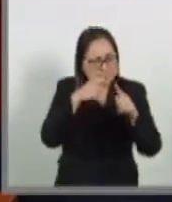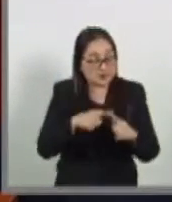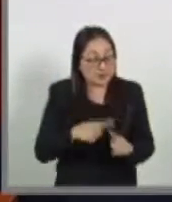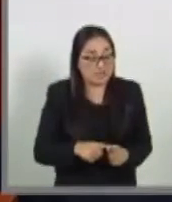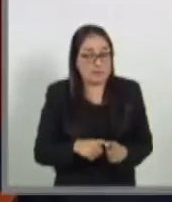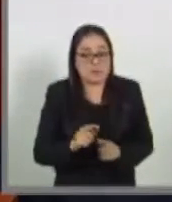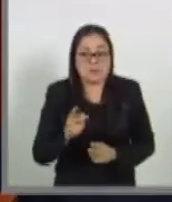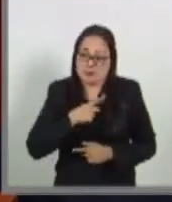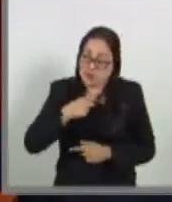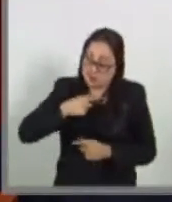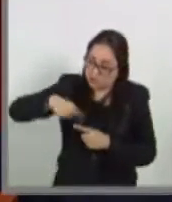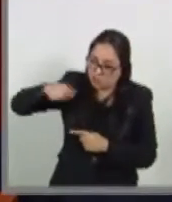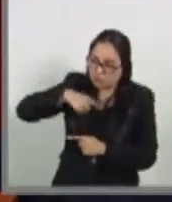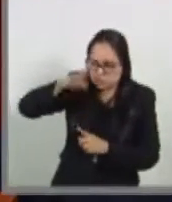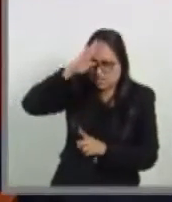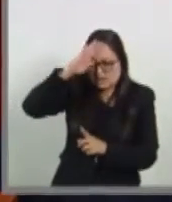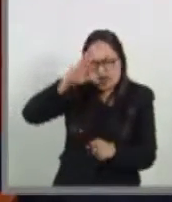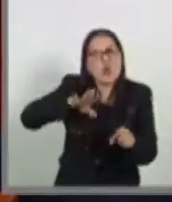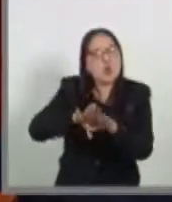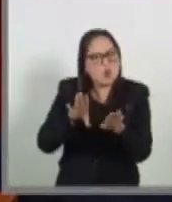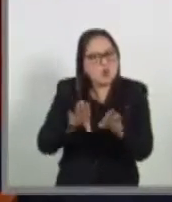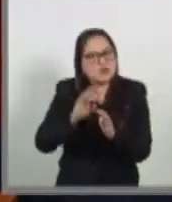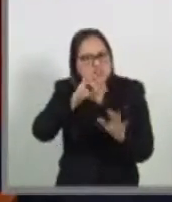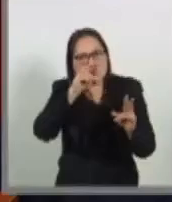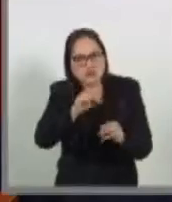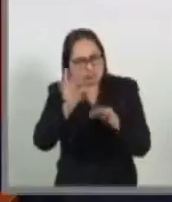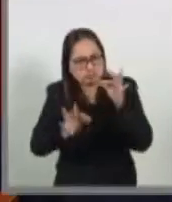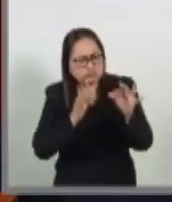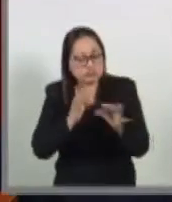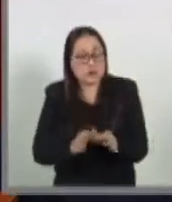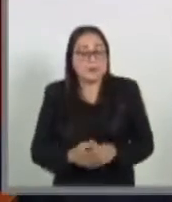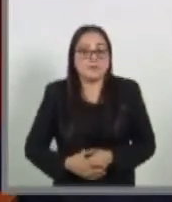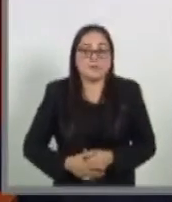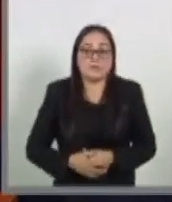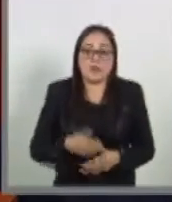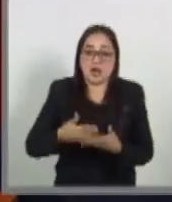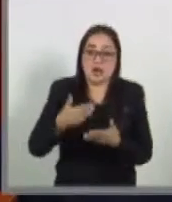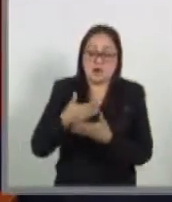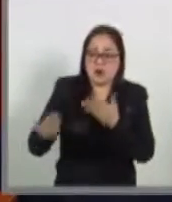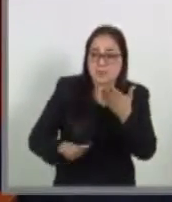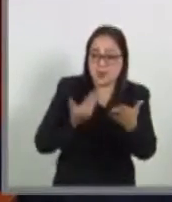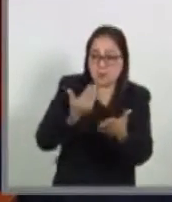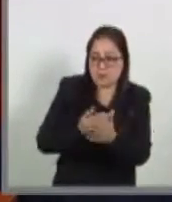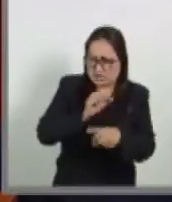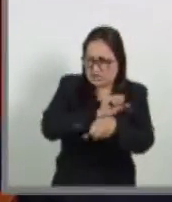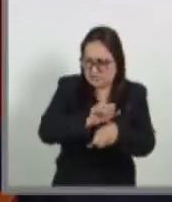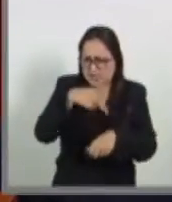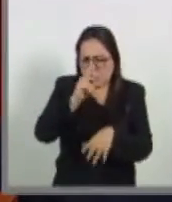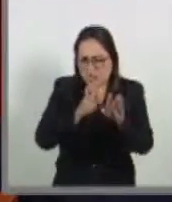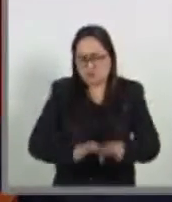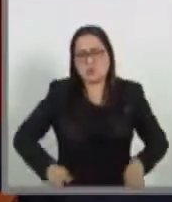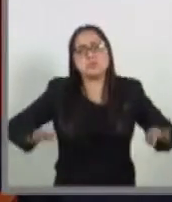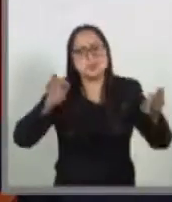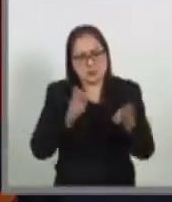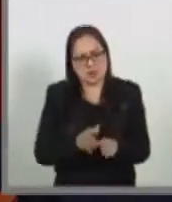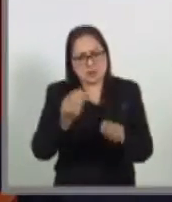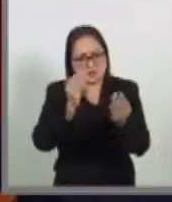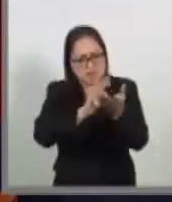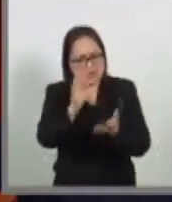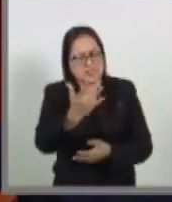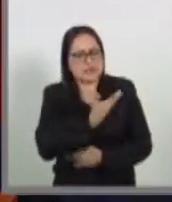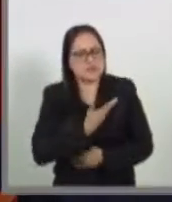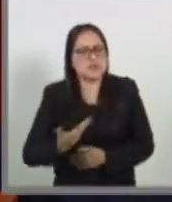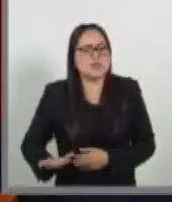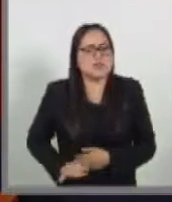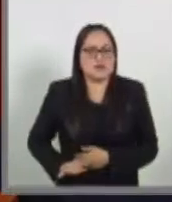es, en estricto sentido, la modificación que se está haciendo. Es sencilla, pero insisto, trascendente y muy importante. Muchas gracias, presidente, por